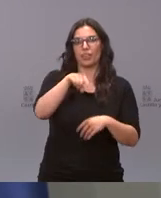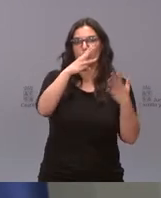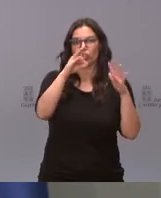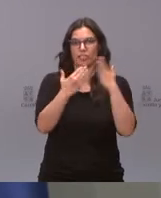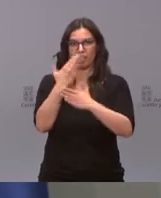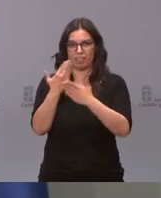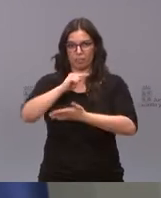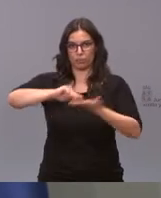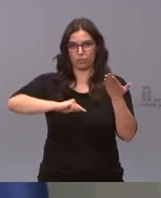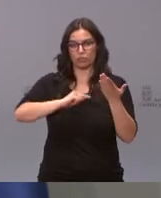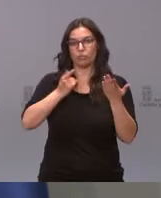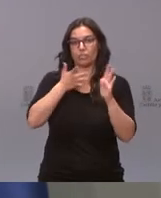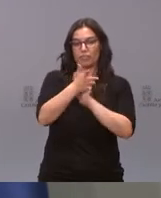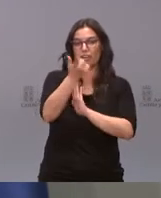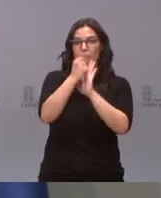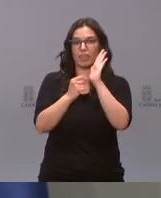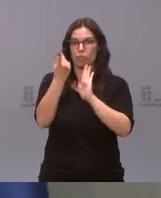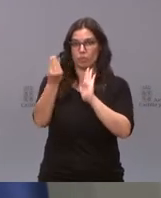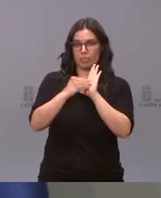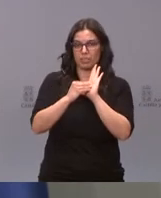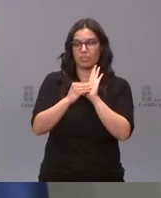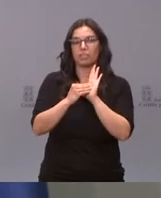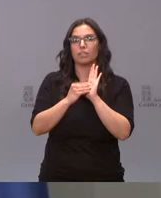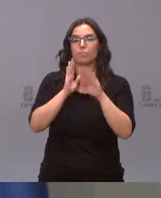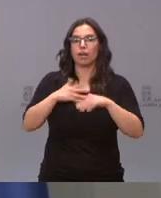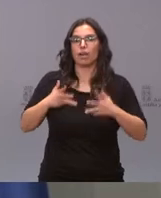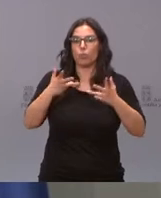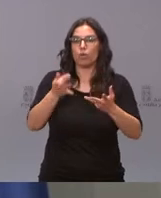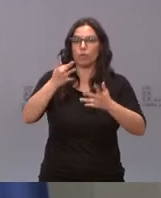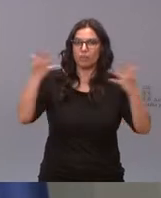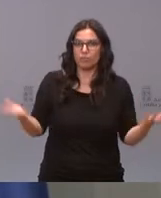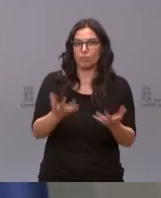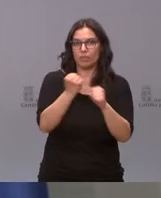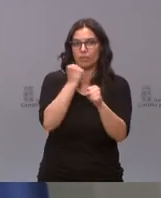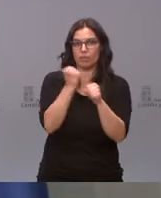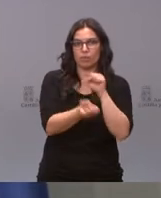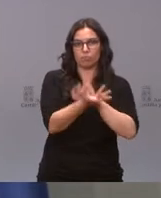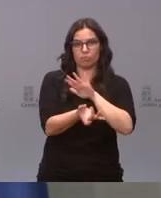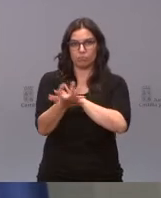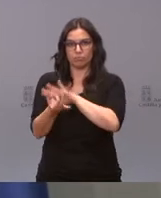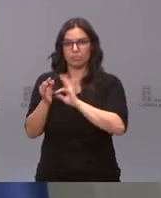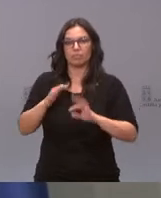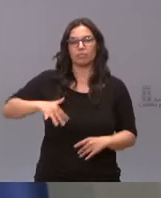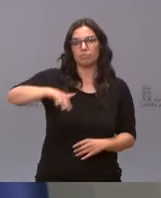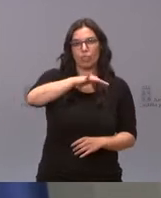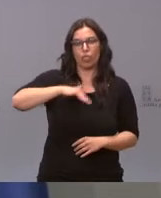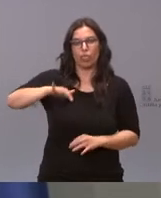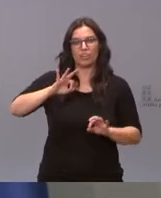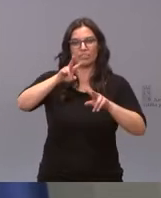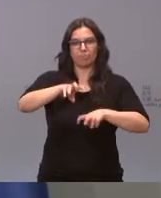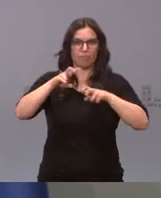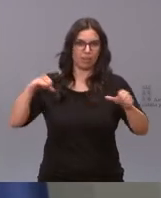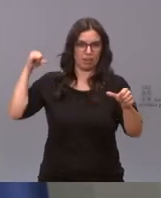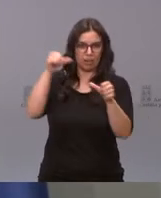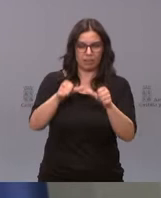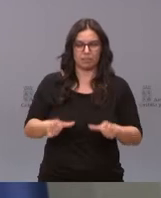Es, por tanto, una medida más de ayuda y de fomento del empleo a nuestras cuencas mineras, a